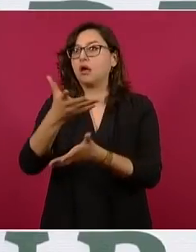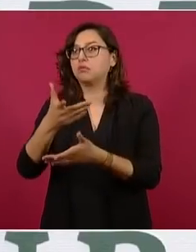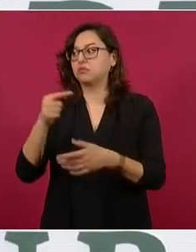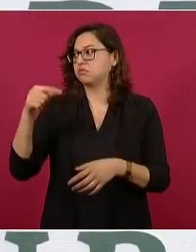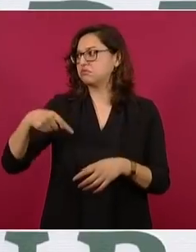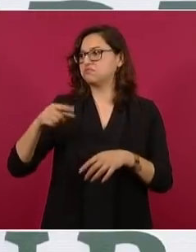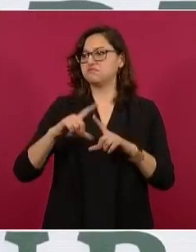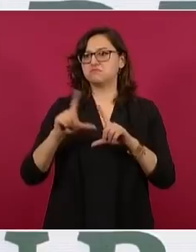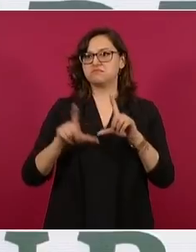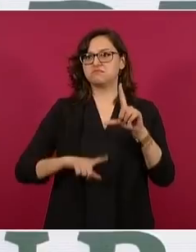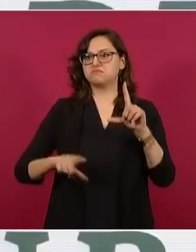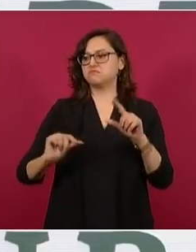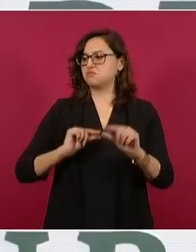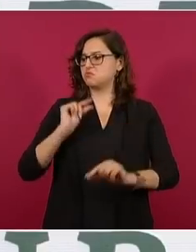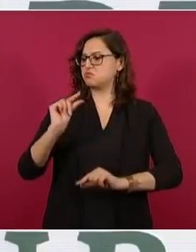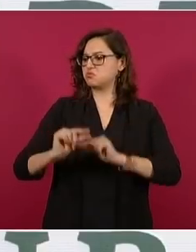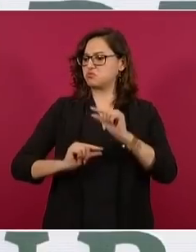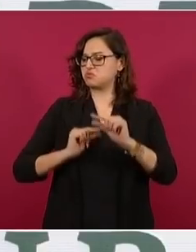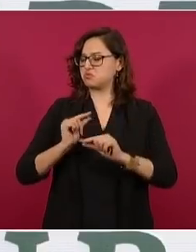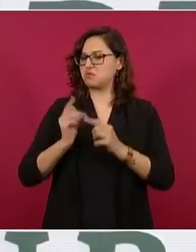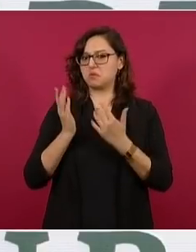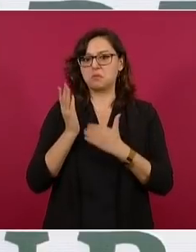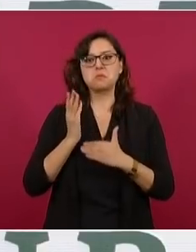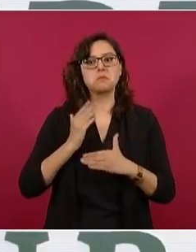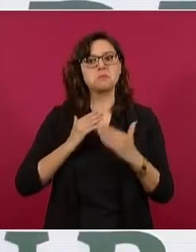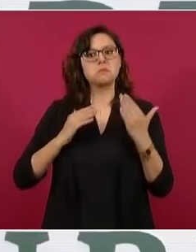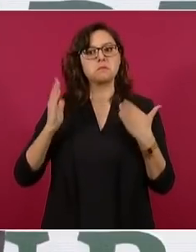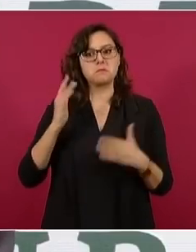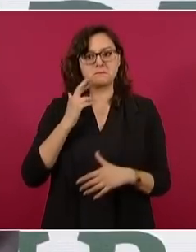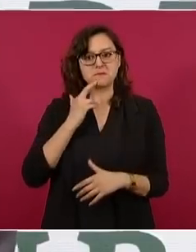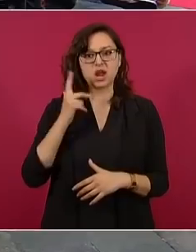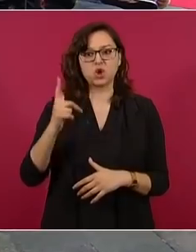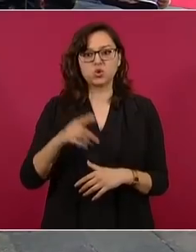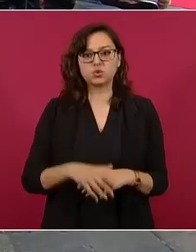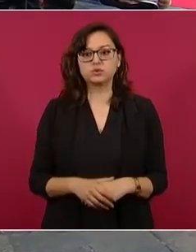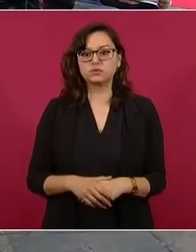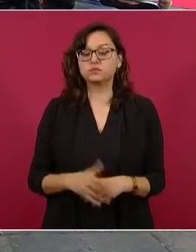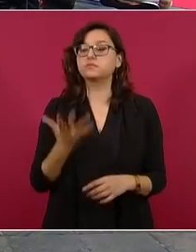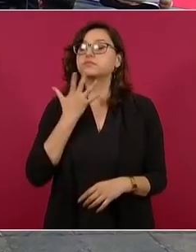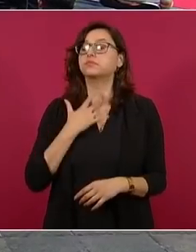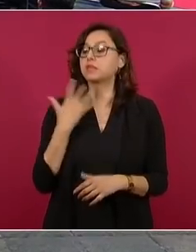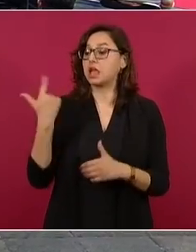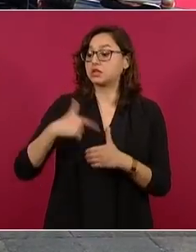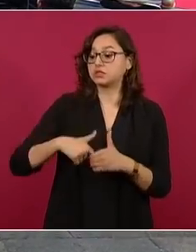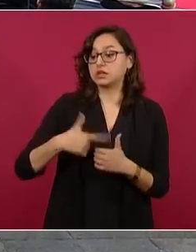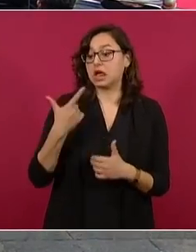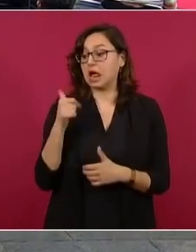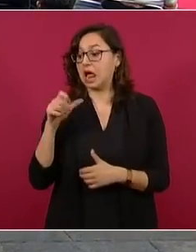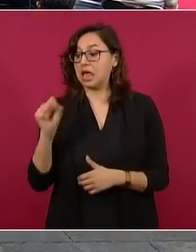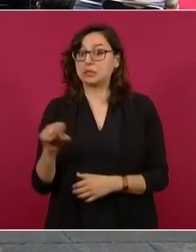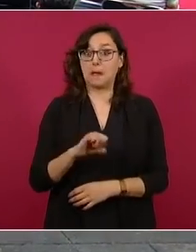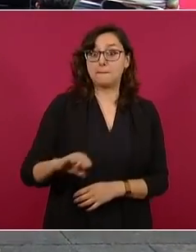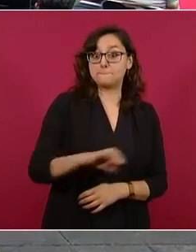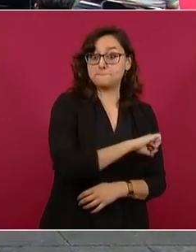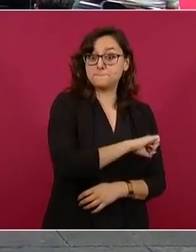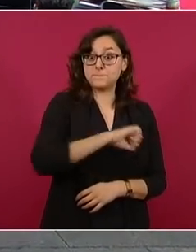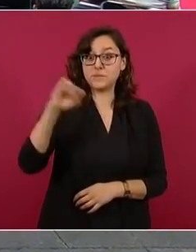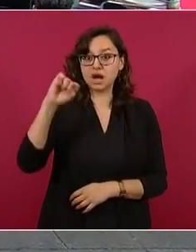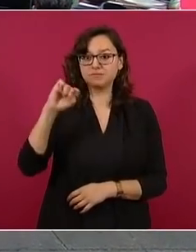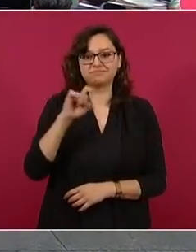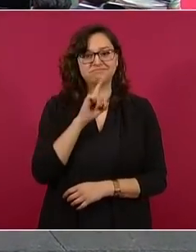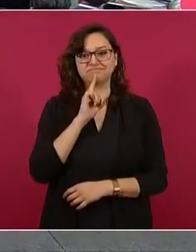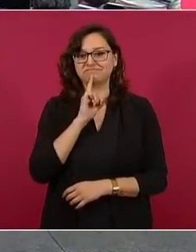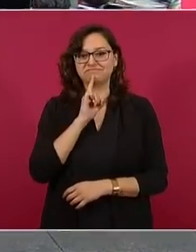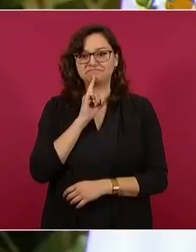subido los precios de estos combustibles ni las tarifas eléctricas y ello nos ayuda